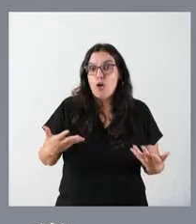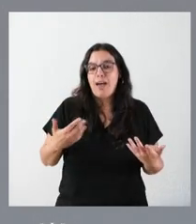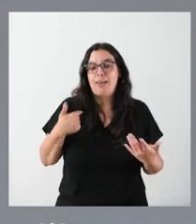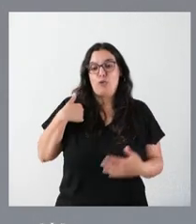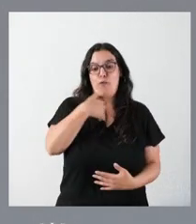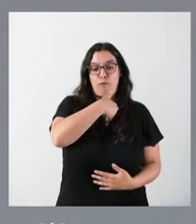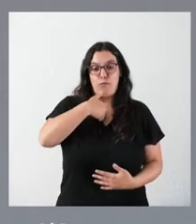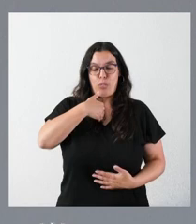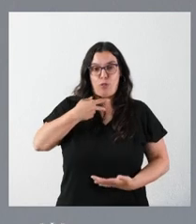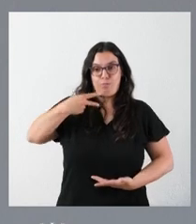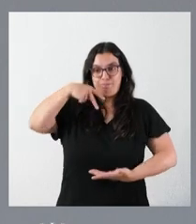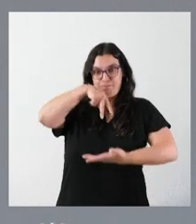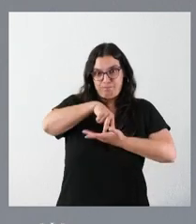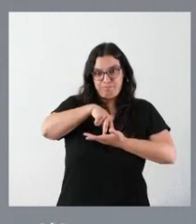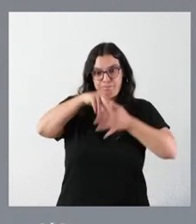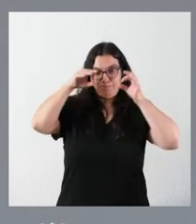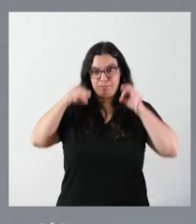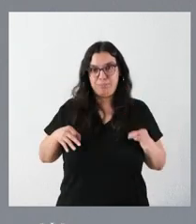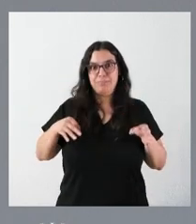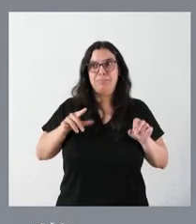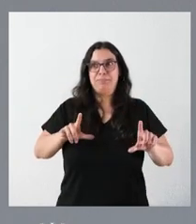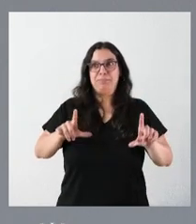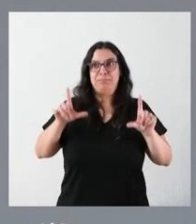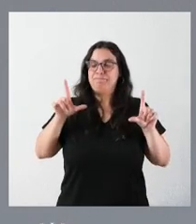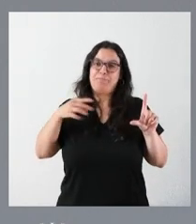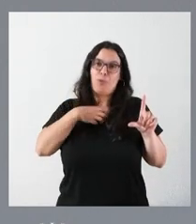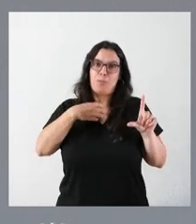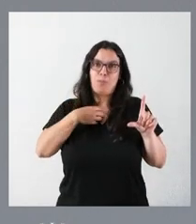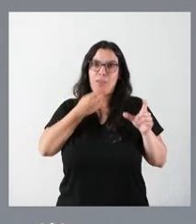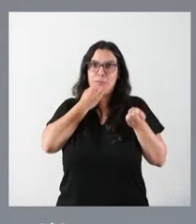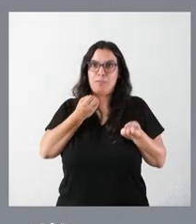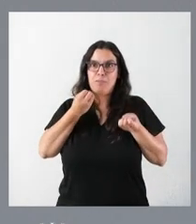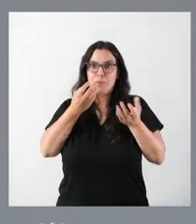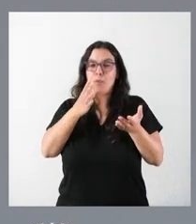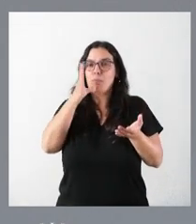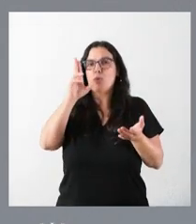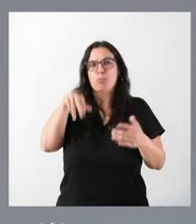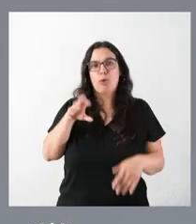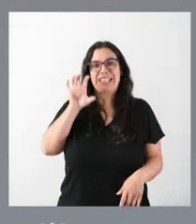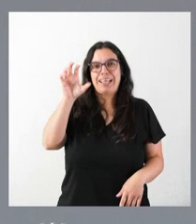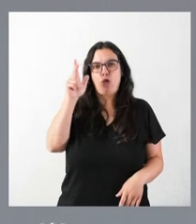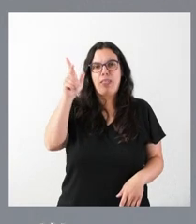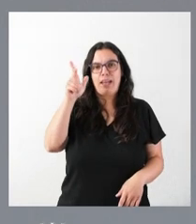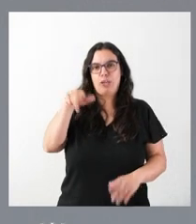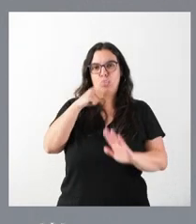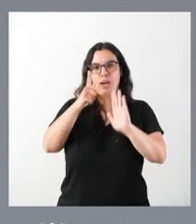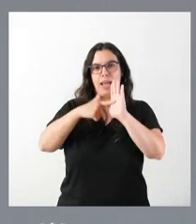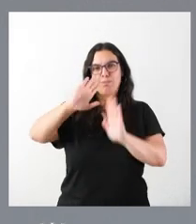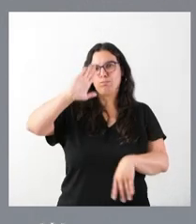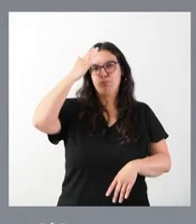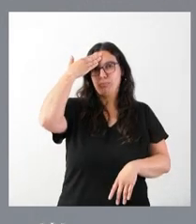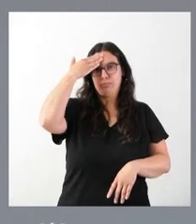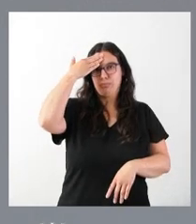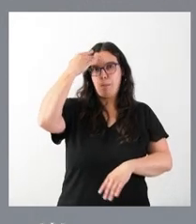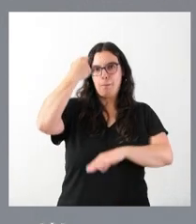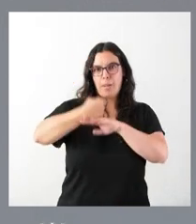que ocupo no lo puedo realizar, porque estamos en un Estado de derecho y el principio de legalidad lo